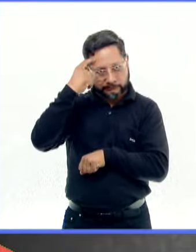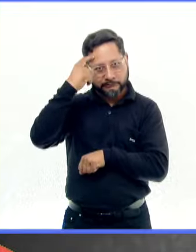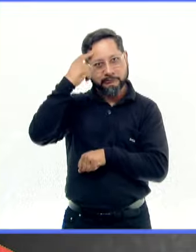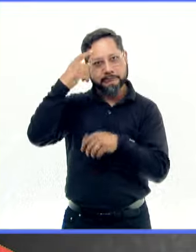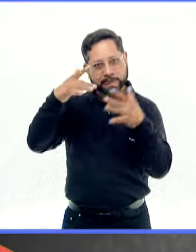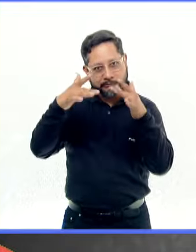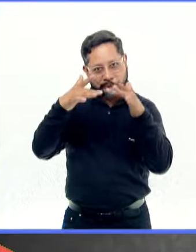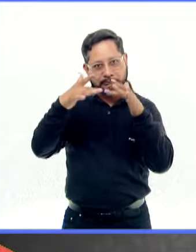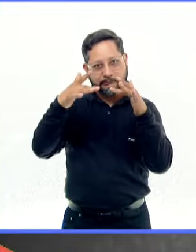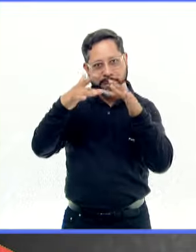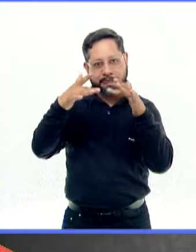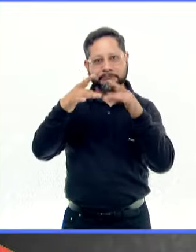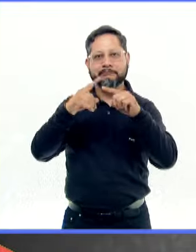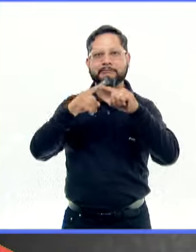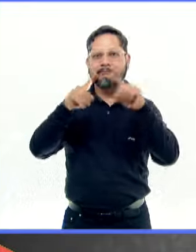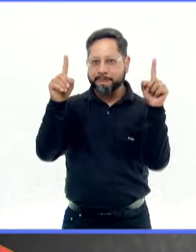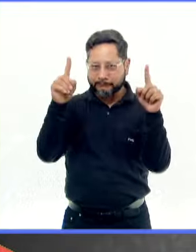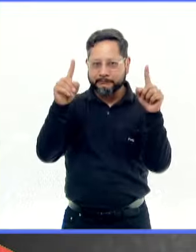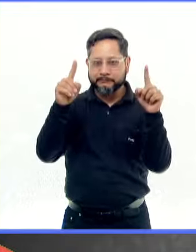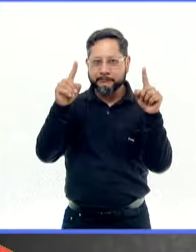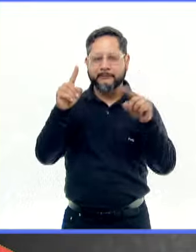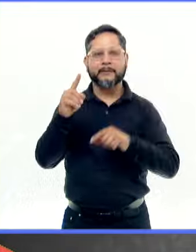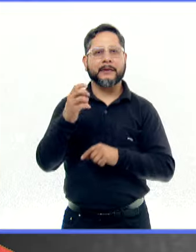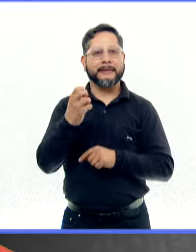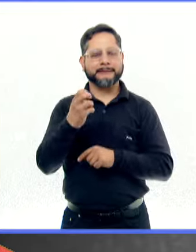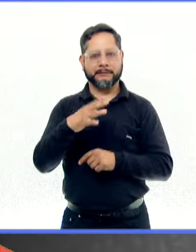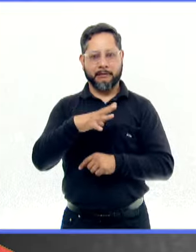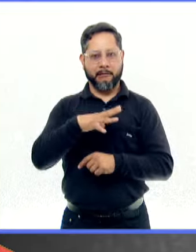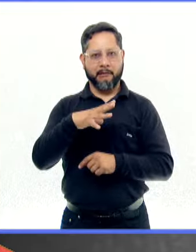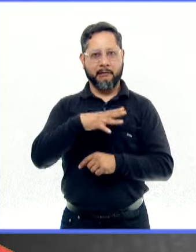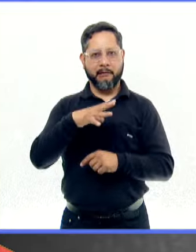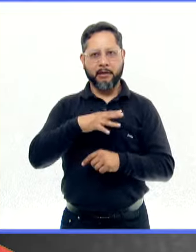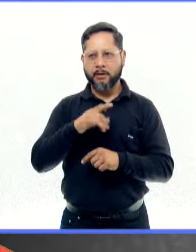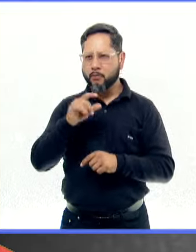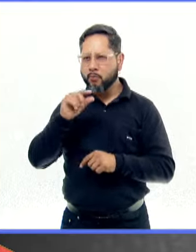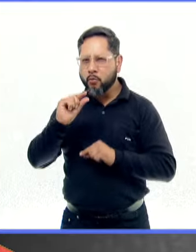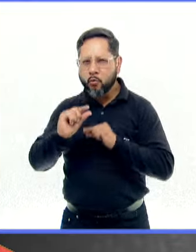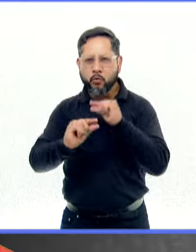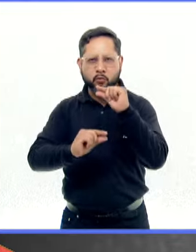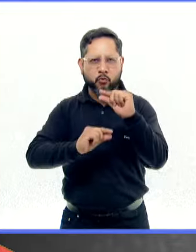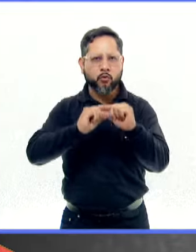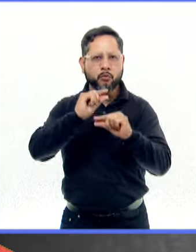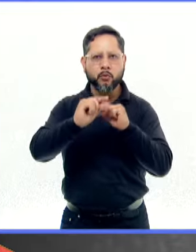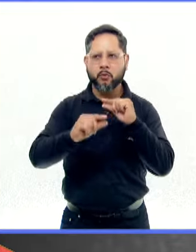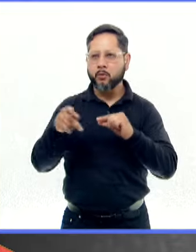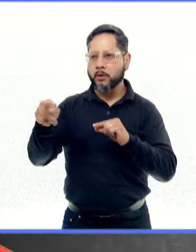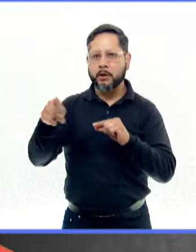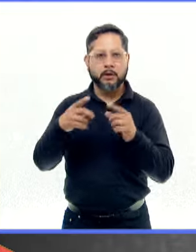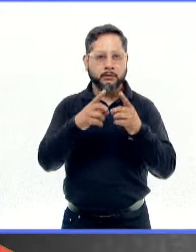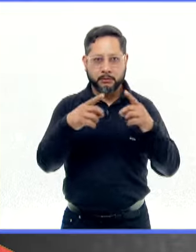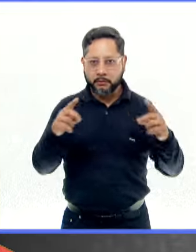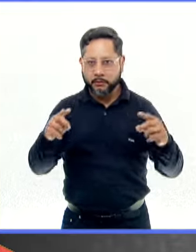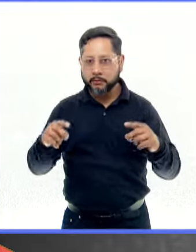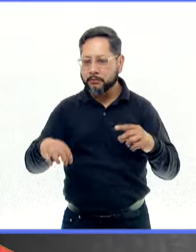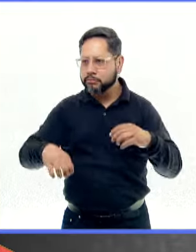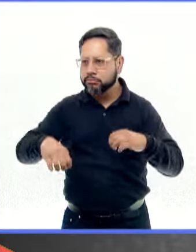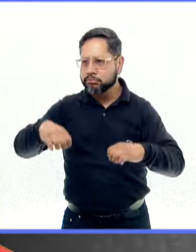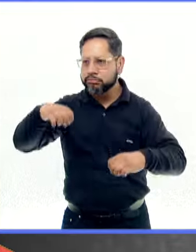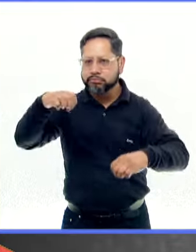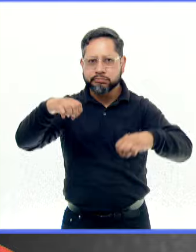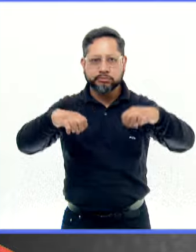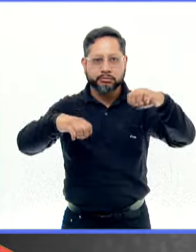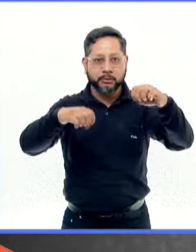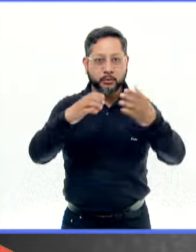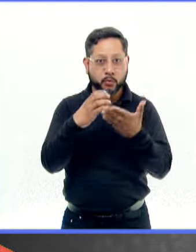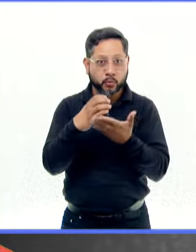así van a ser. Entonces, son manifestaciones que se van a ir mostrando también a lo largo del desarrollo y que no se